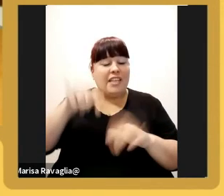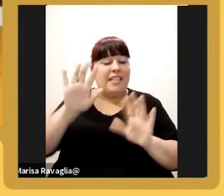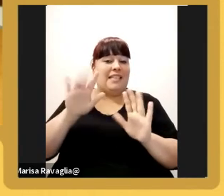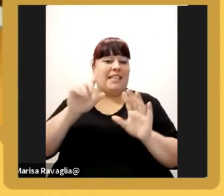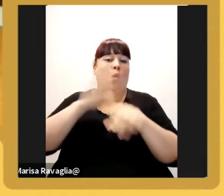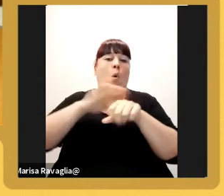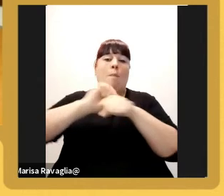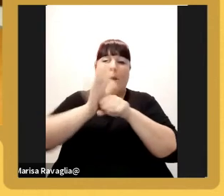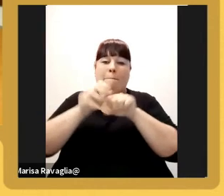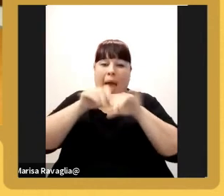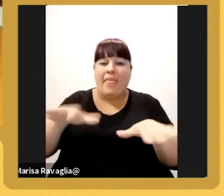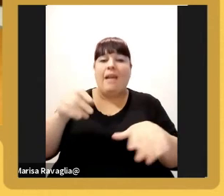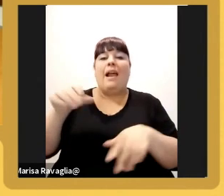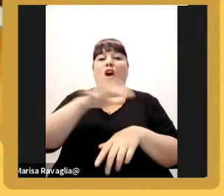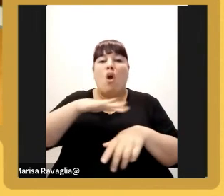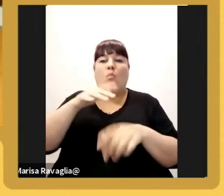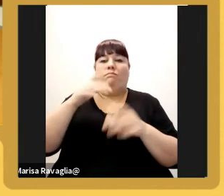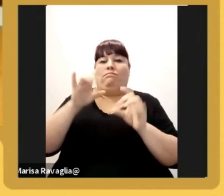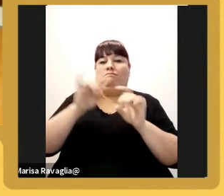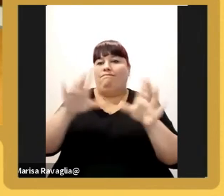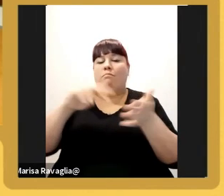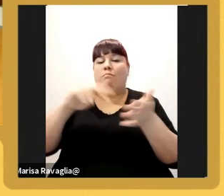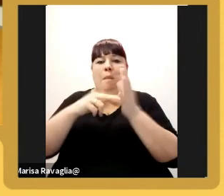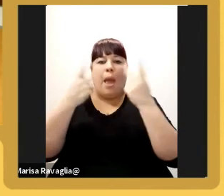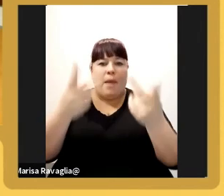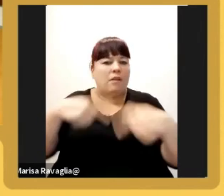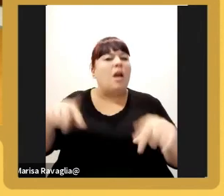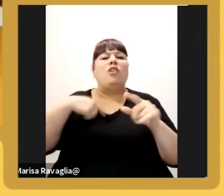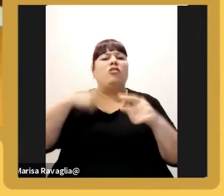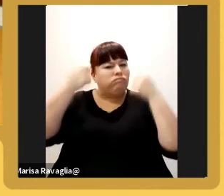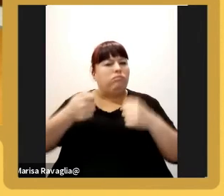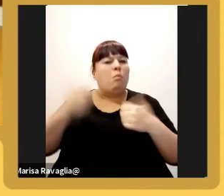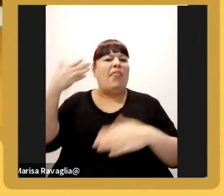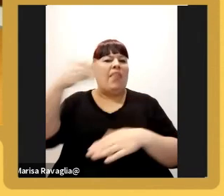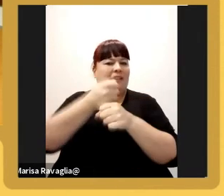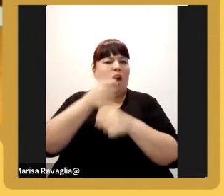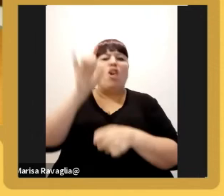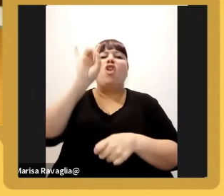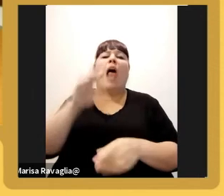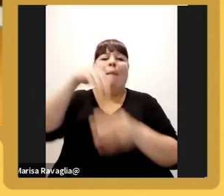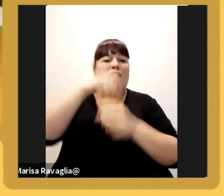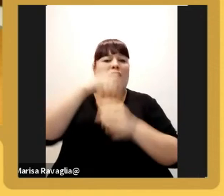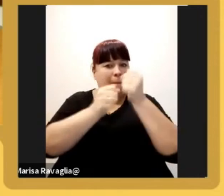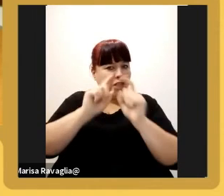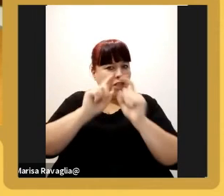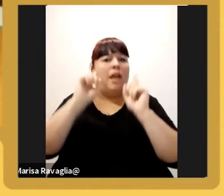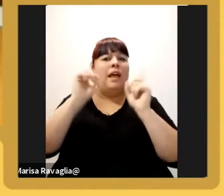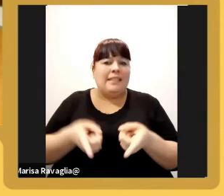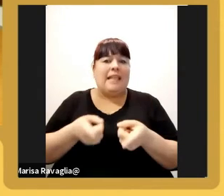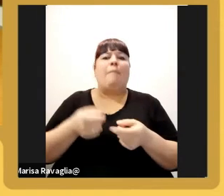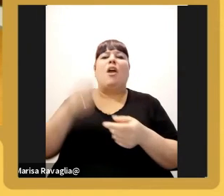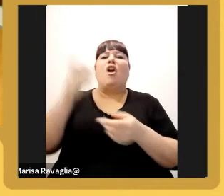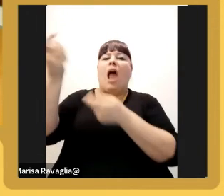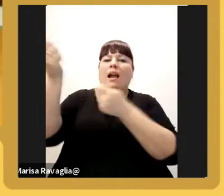movilidad nos complicó pero yo también apuesto a la presencialidad no únicamente dentro de la empresa sino con los proveedores